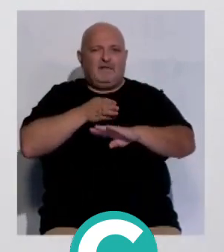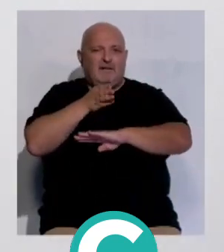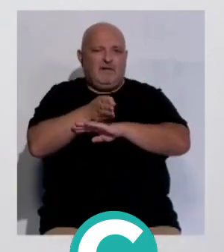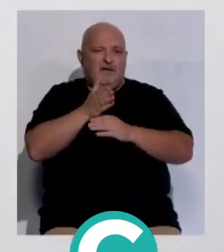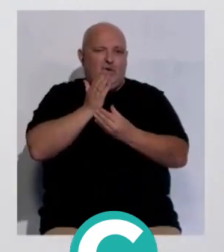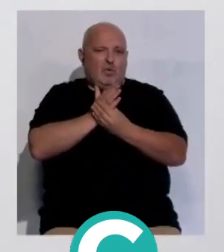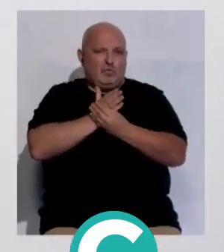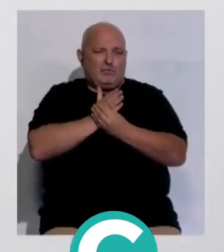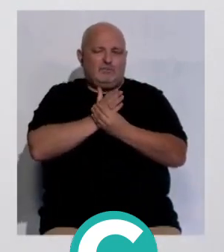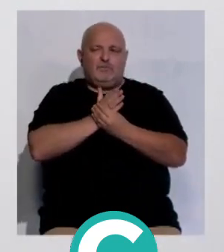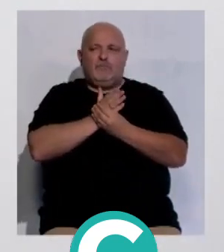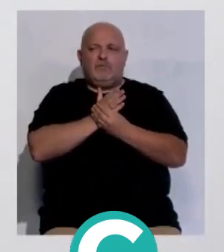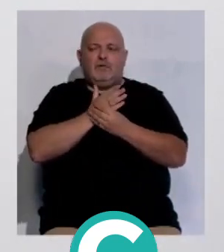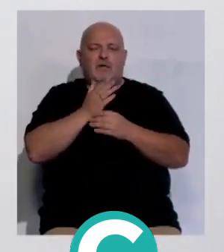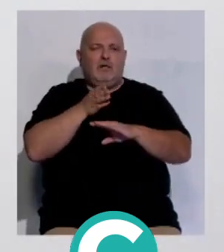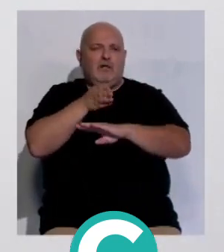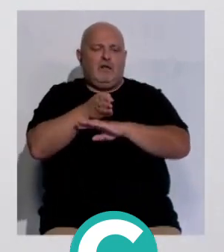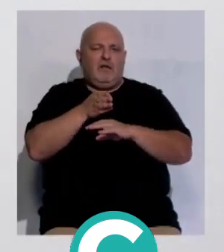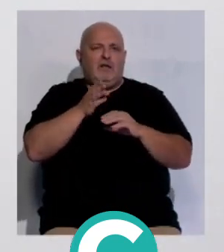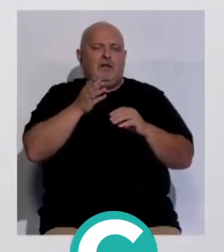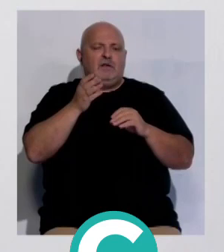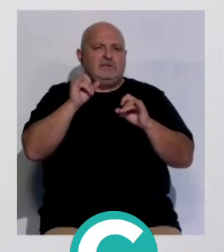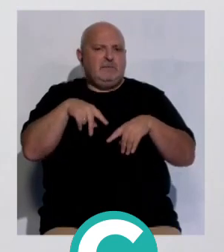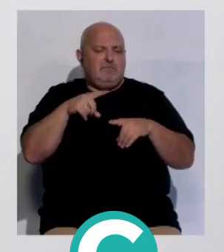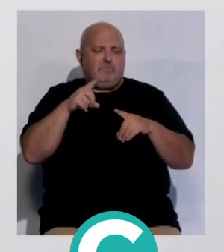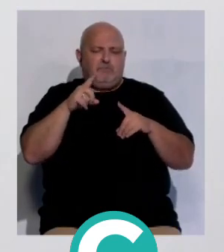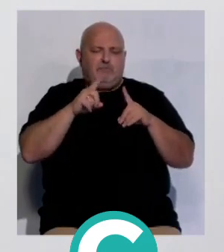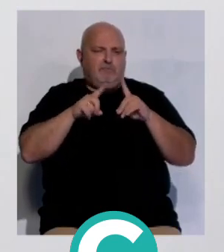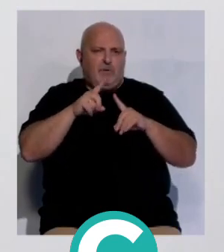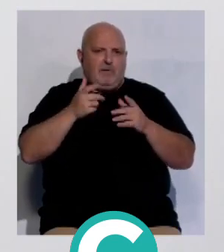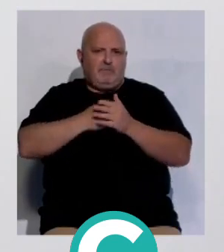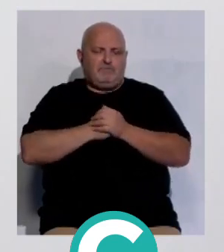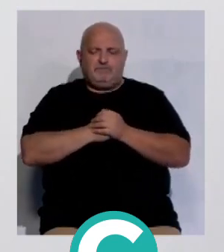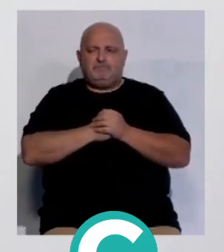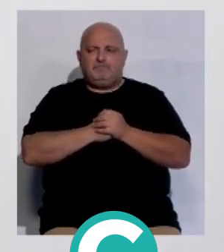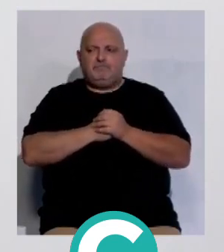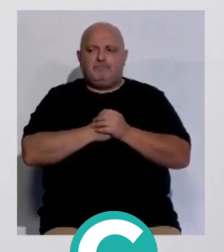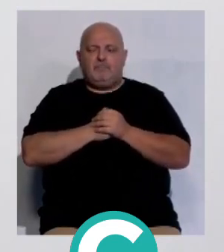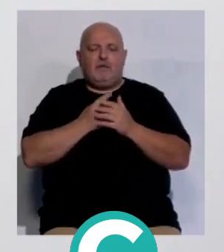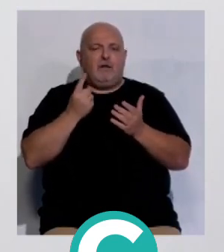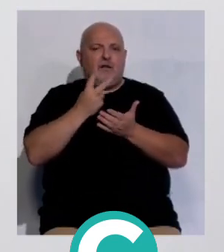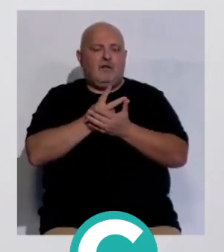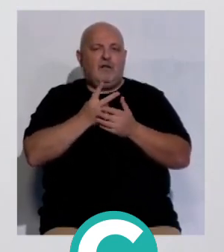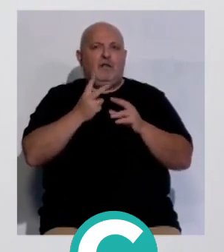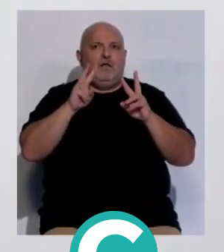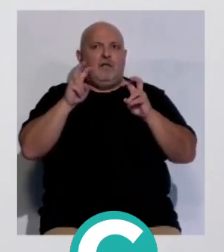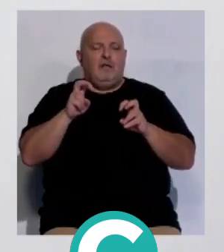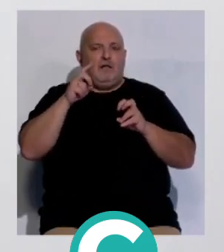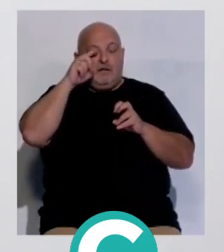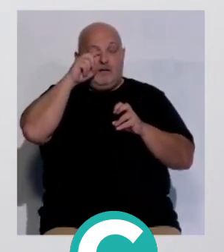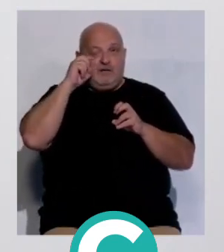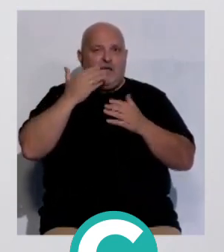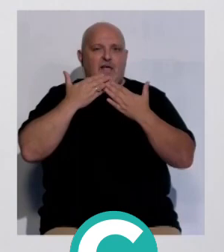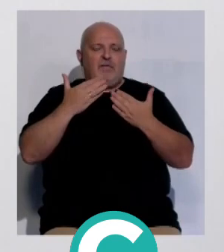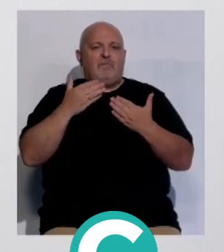estos cursos pueda asistir a ellos sin ningún tipo de cortapisa. Reitero el